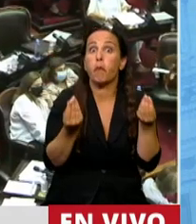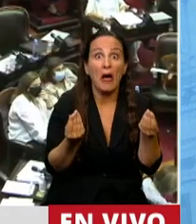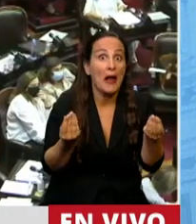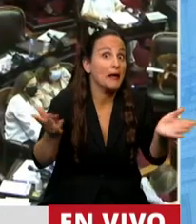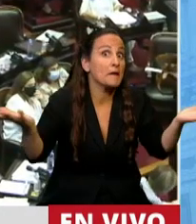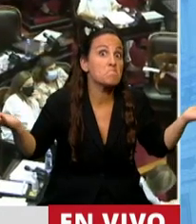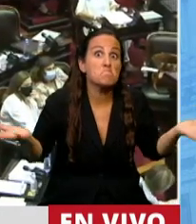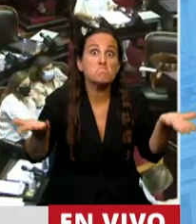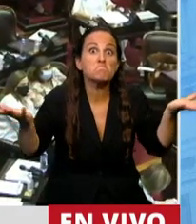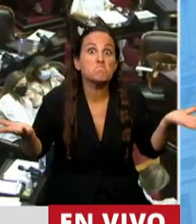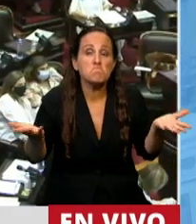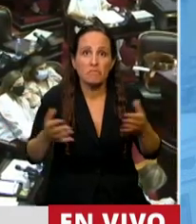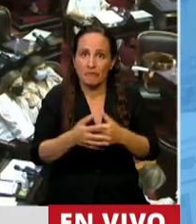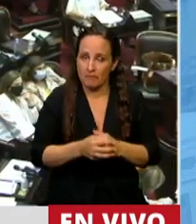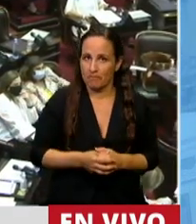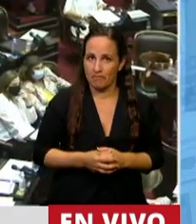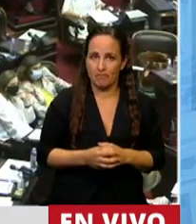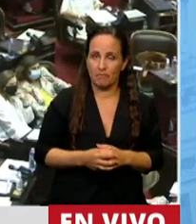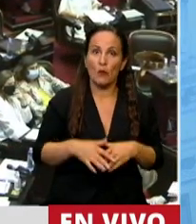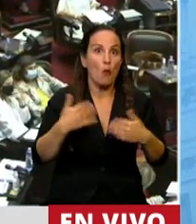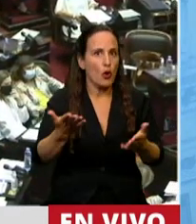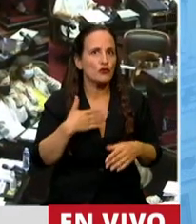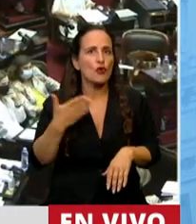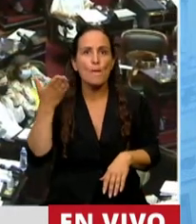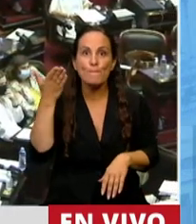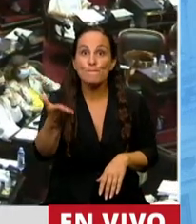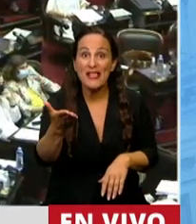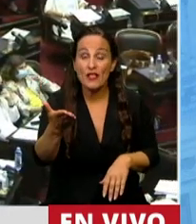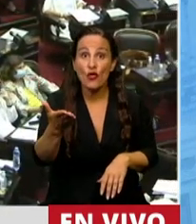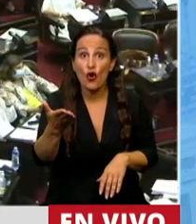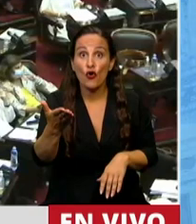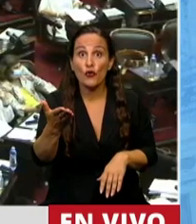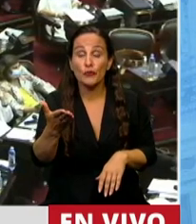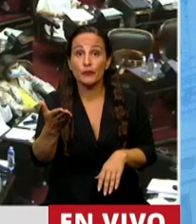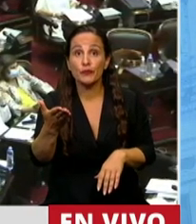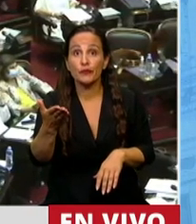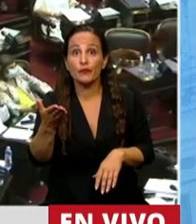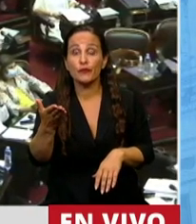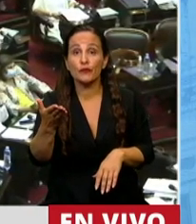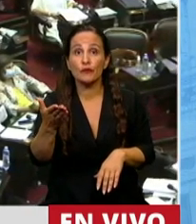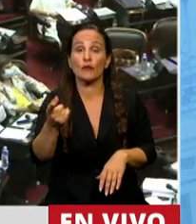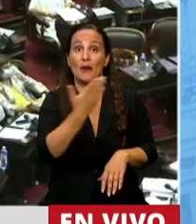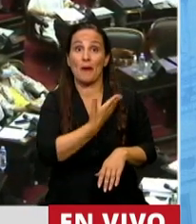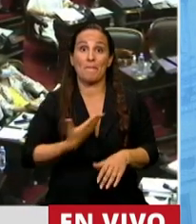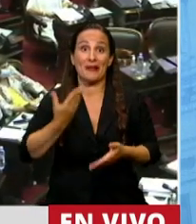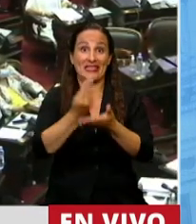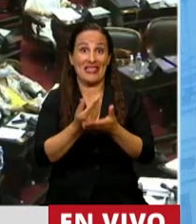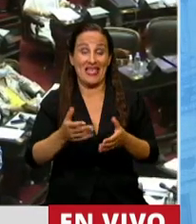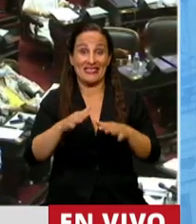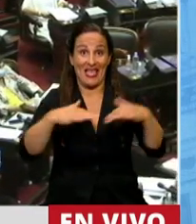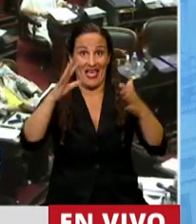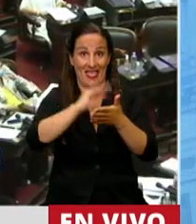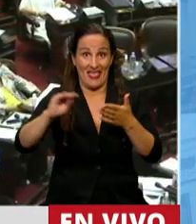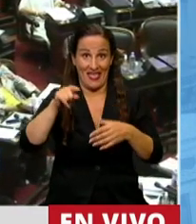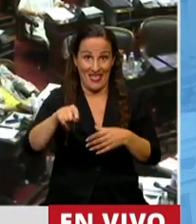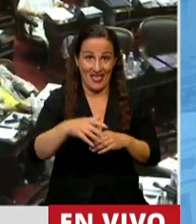Vaya a saber para qué. Por eso, Presidenta, lo que pido es que desde la presidencia de la Cámara o desde